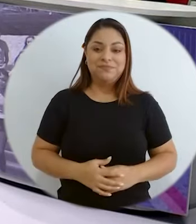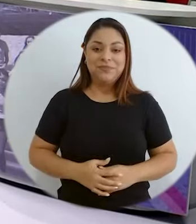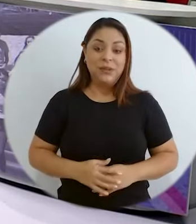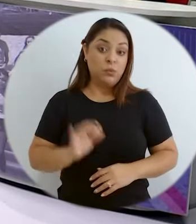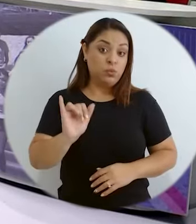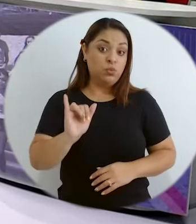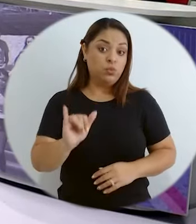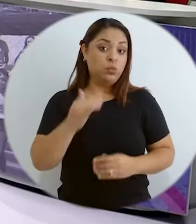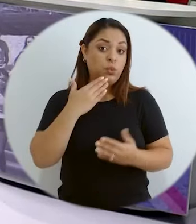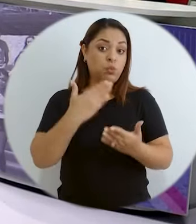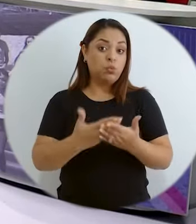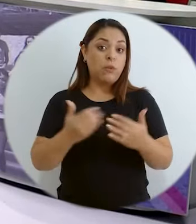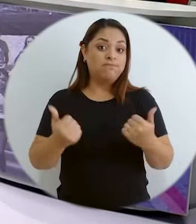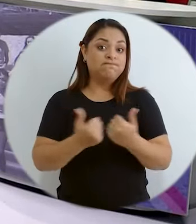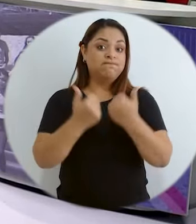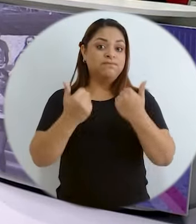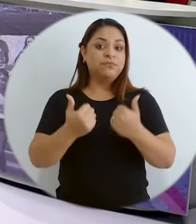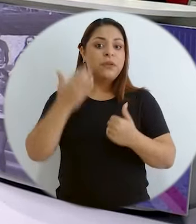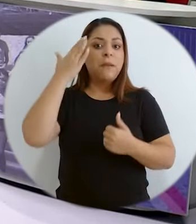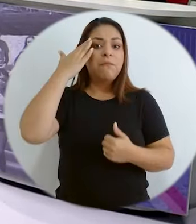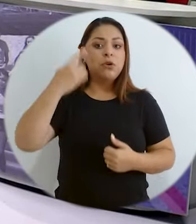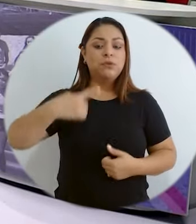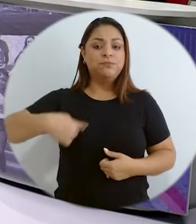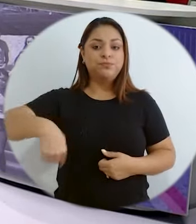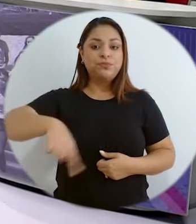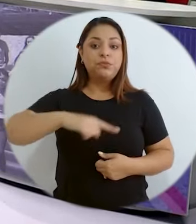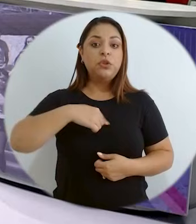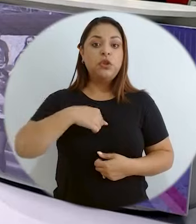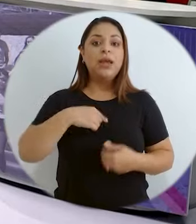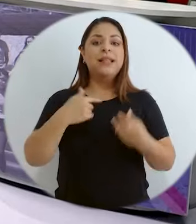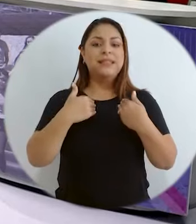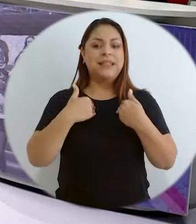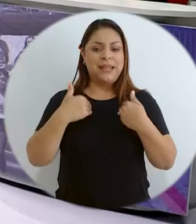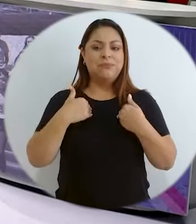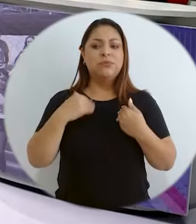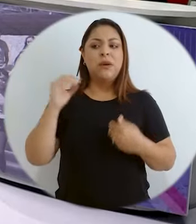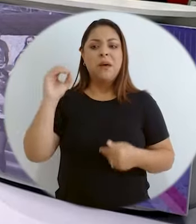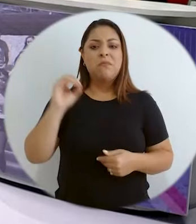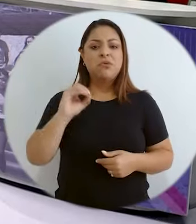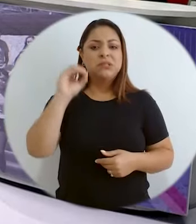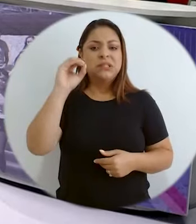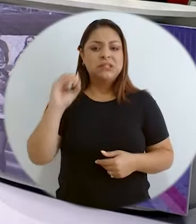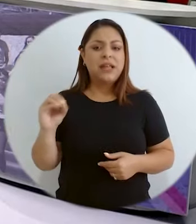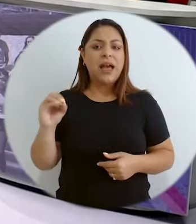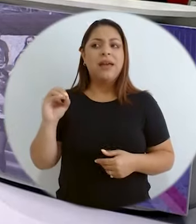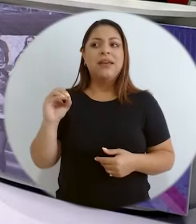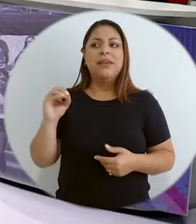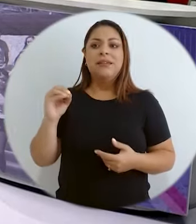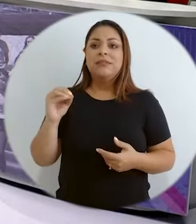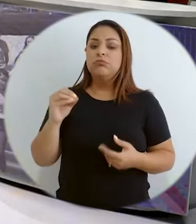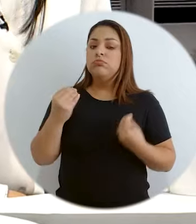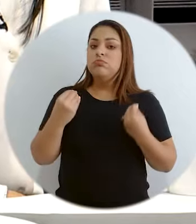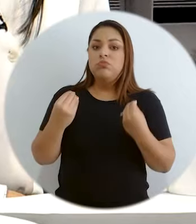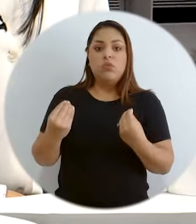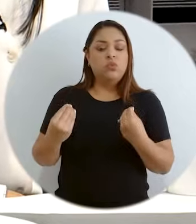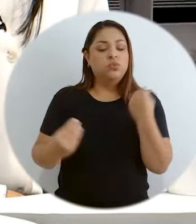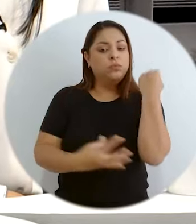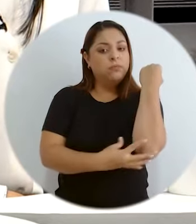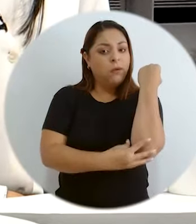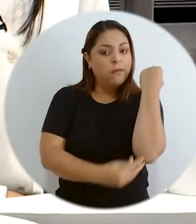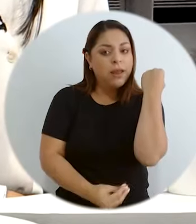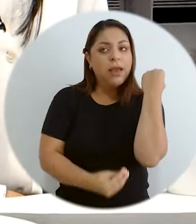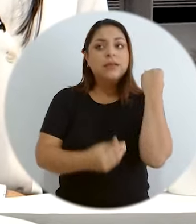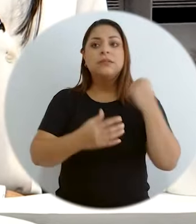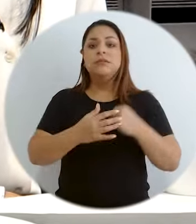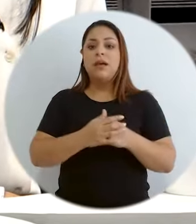¿verdad? Porque las poblaciones costeras, como ustedes mencionaban, nuestras son las más deprimidas, grandes índices de pobreza, pocas